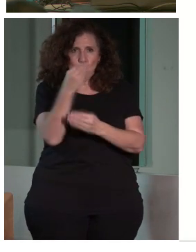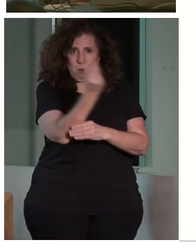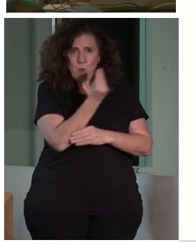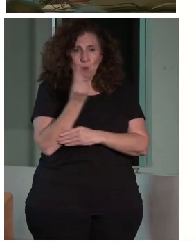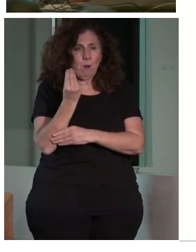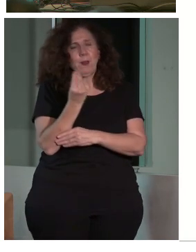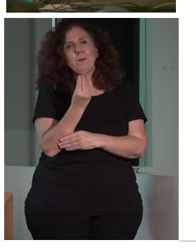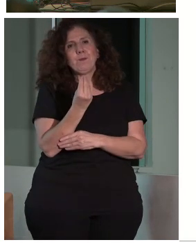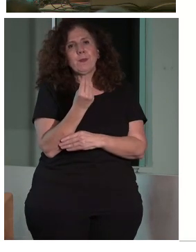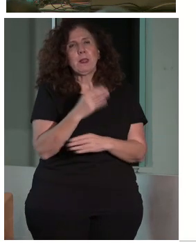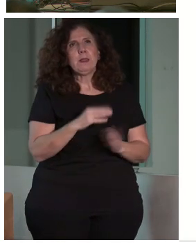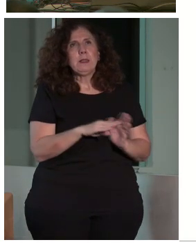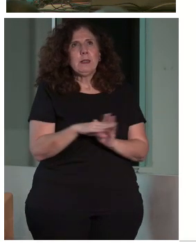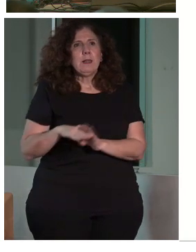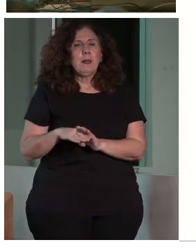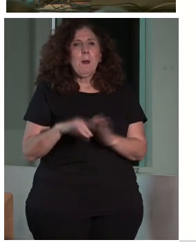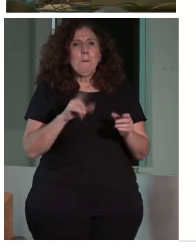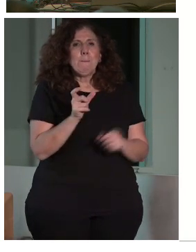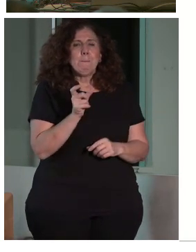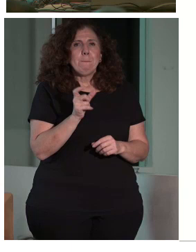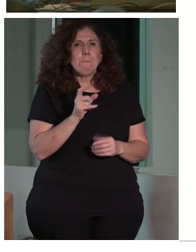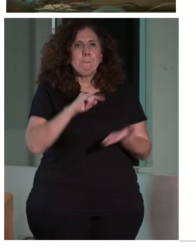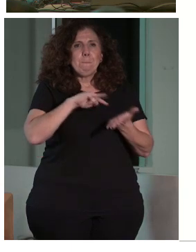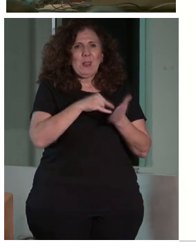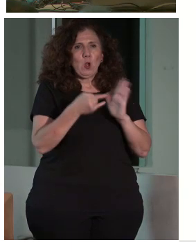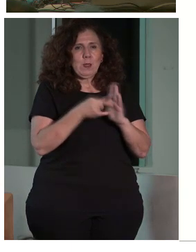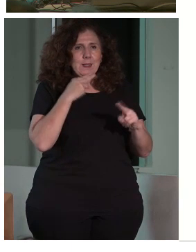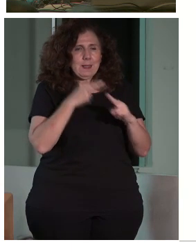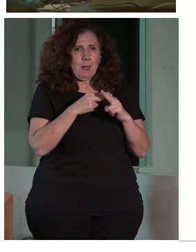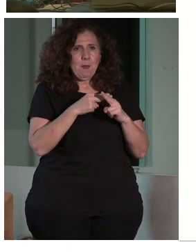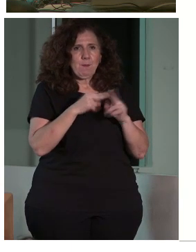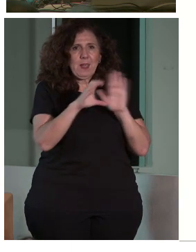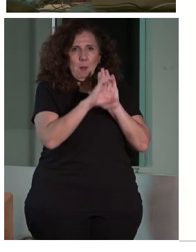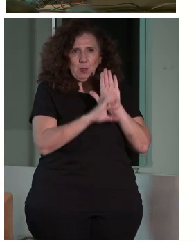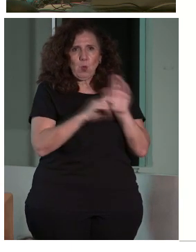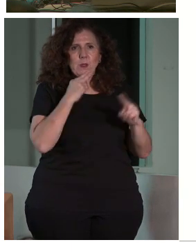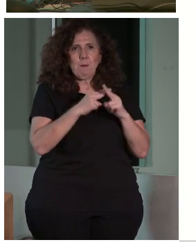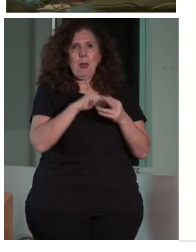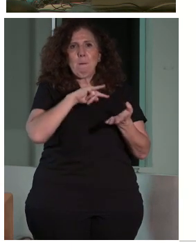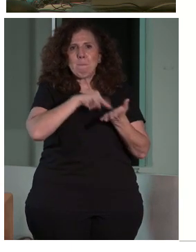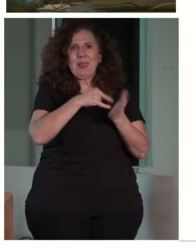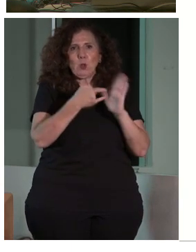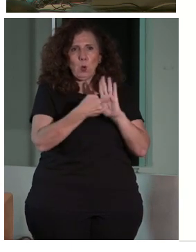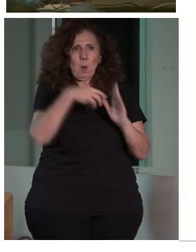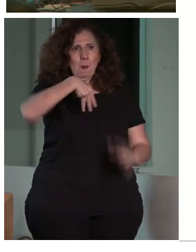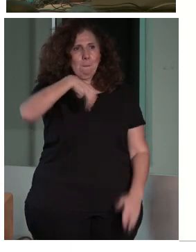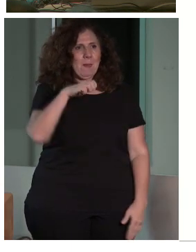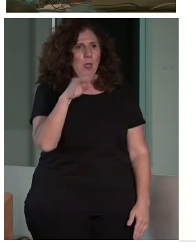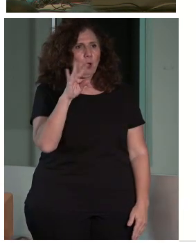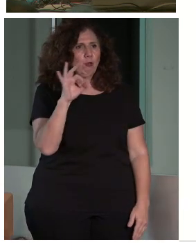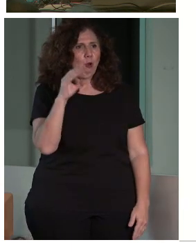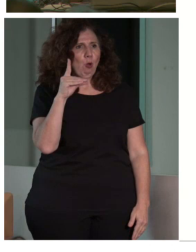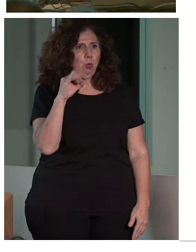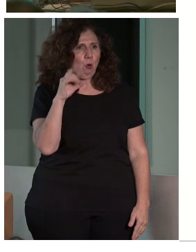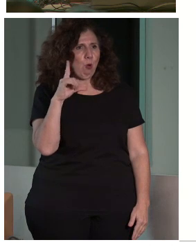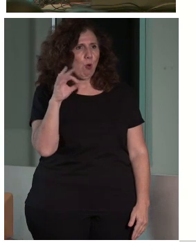metodologías, el capítulo se llama metodologías porque métodos hay muchos. Nosotros no pretendemos